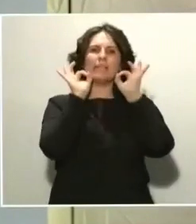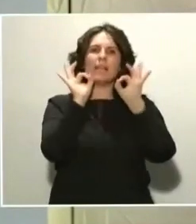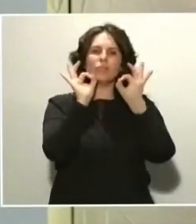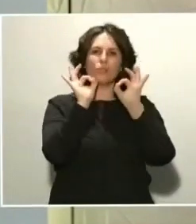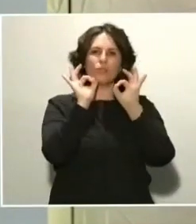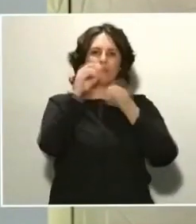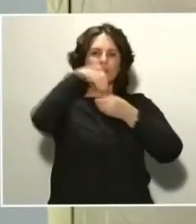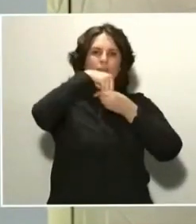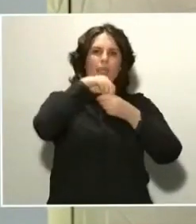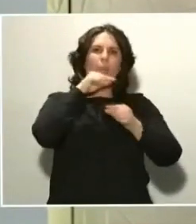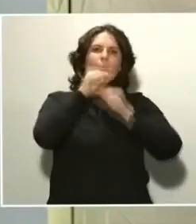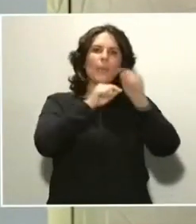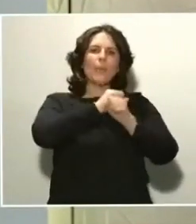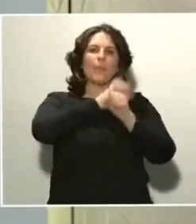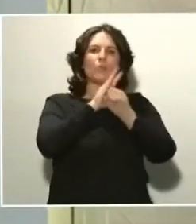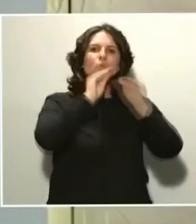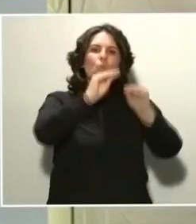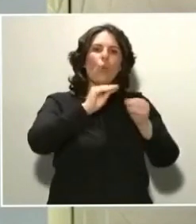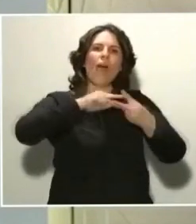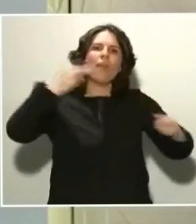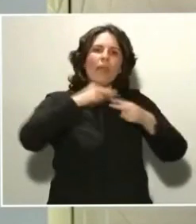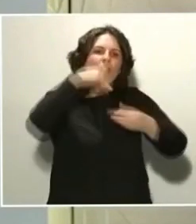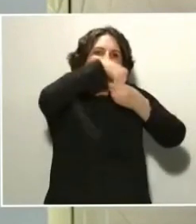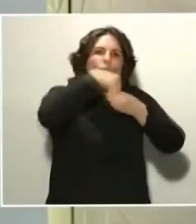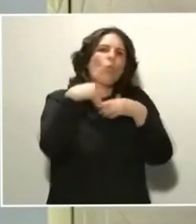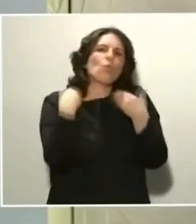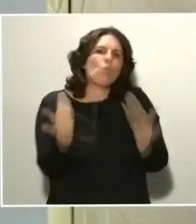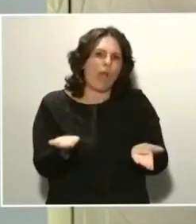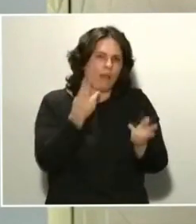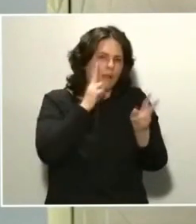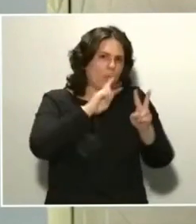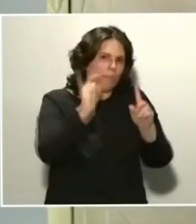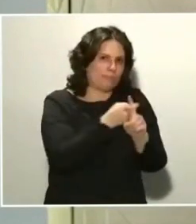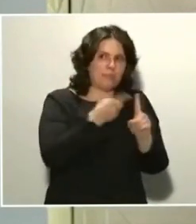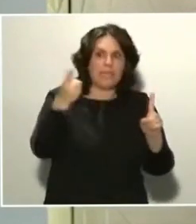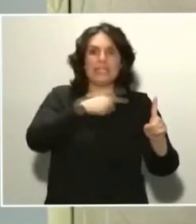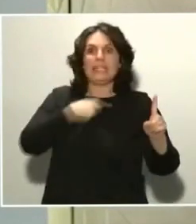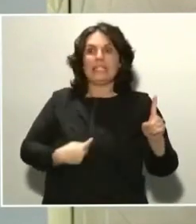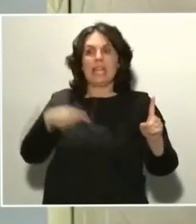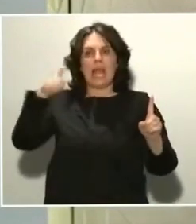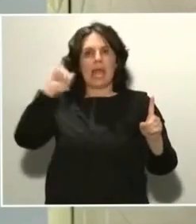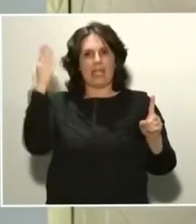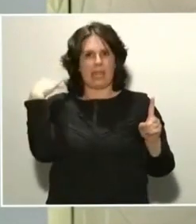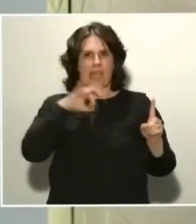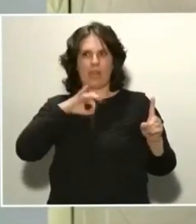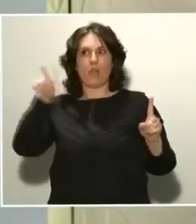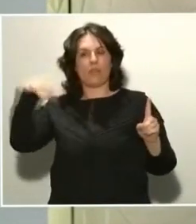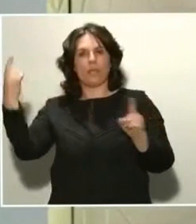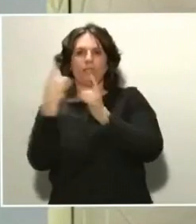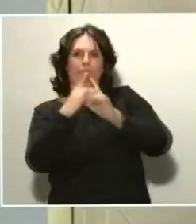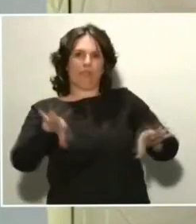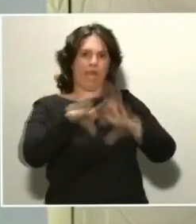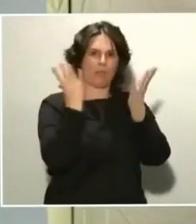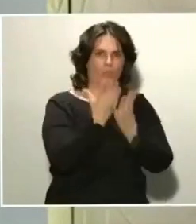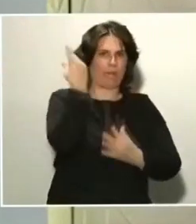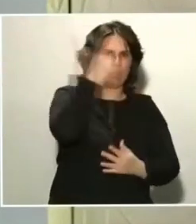Eso se hizo en China hasta el mes de enero y lo proporcionaron a todo el mundo. Pero después, en este método de obtener vacunas que